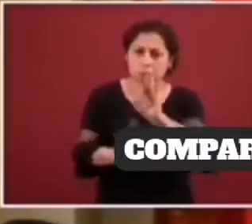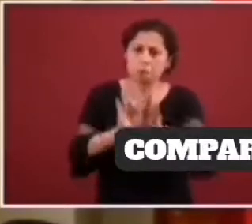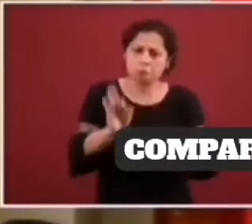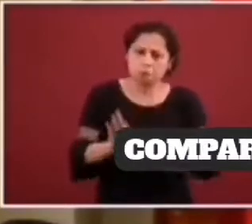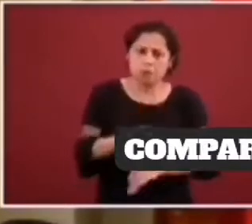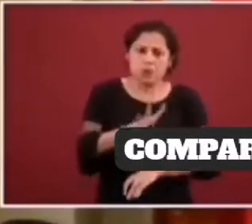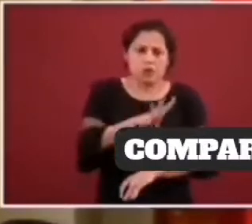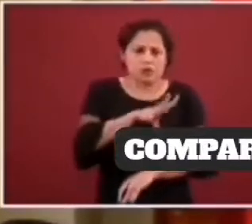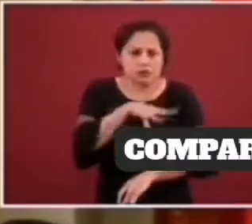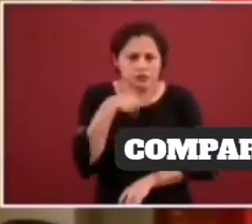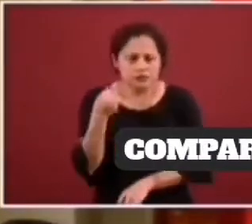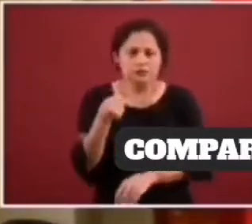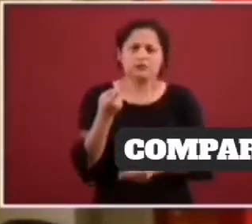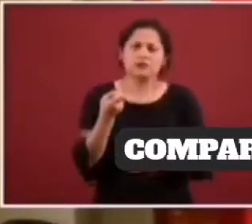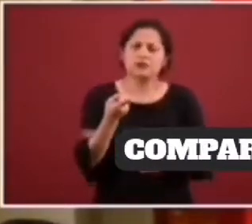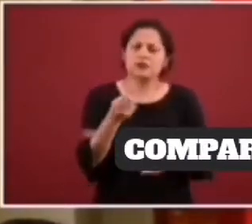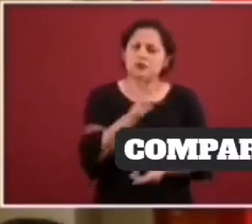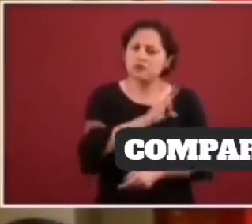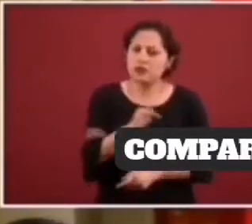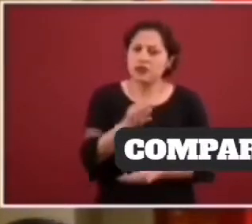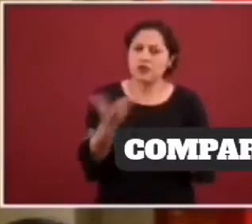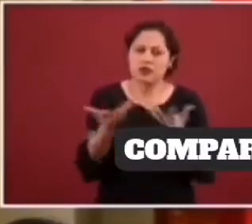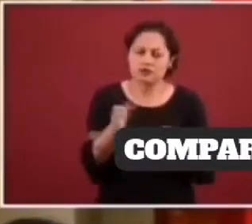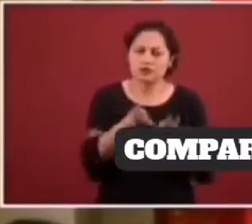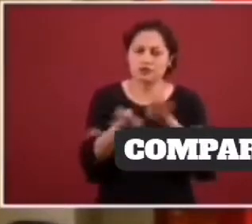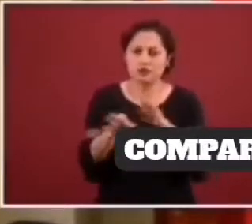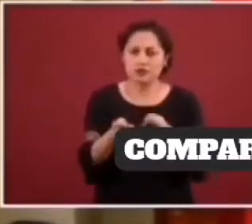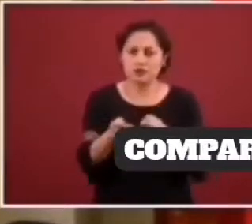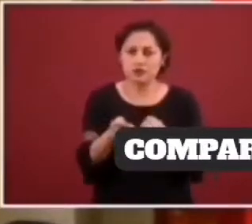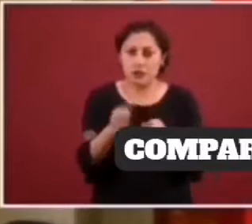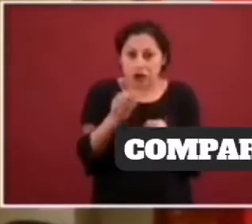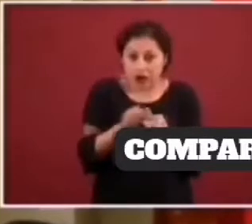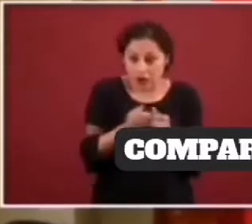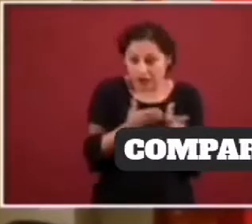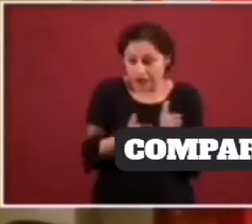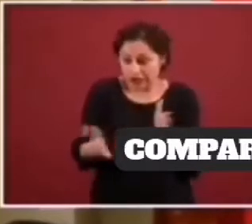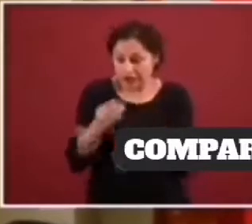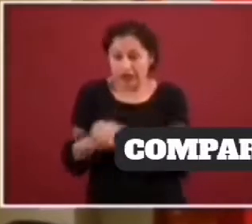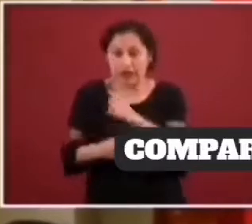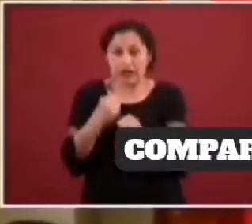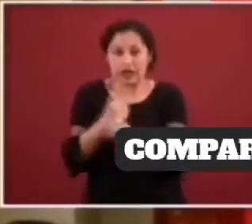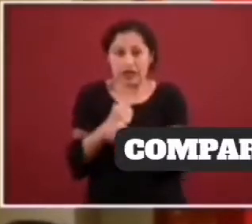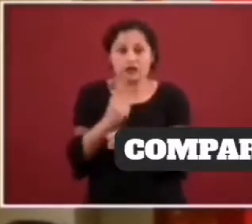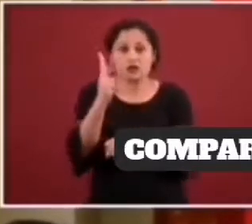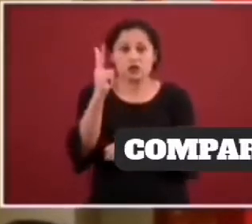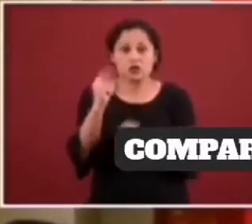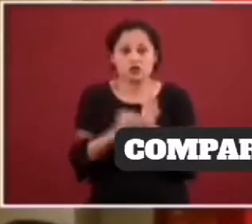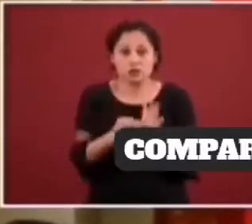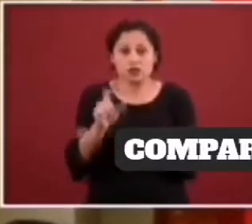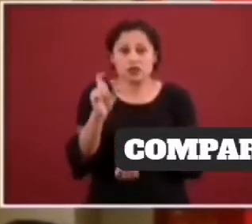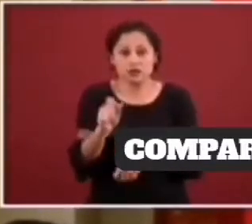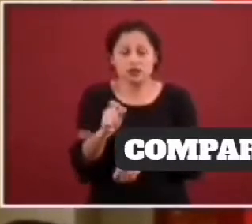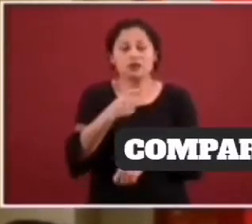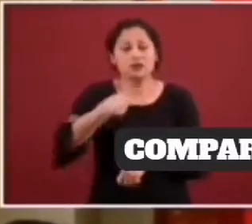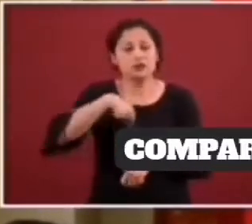este año 2020 estamos pues atentas, estamos